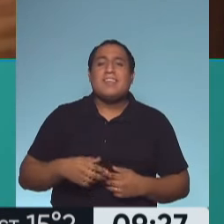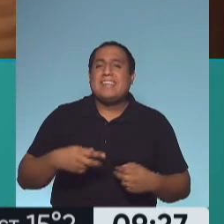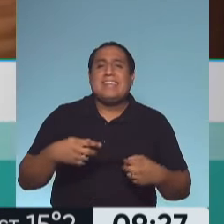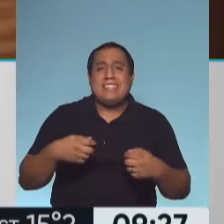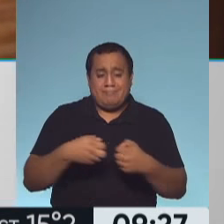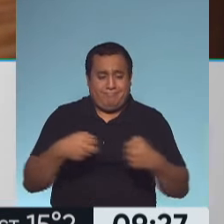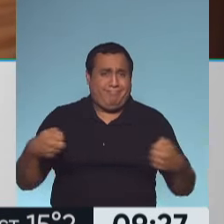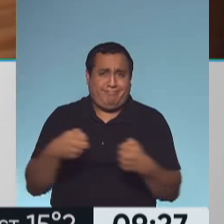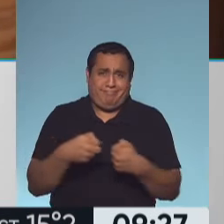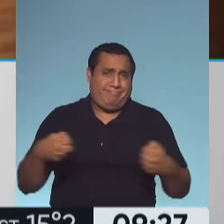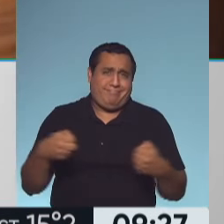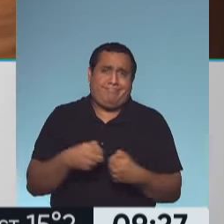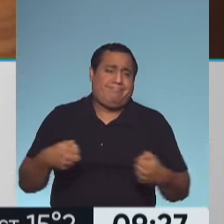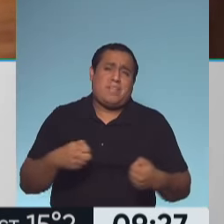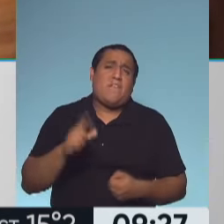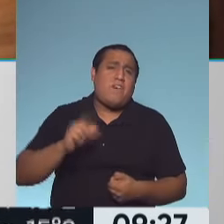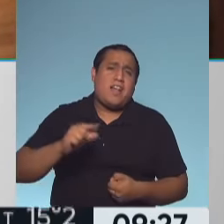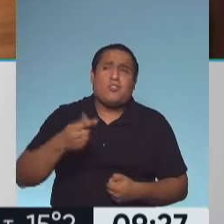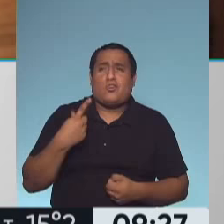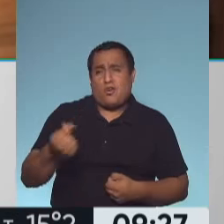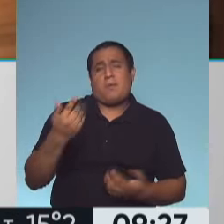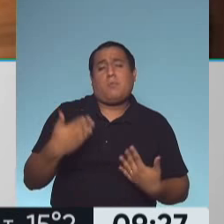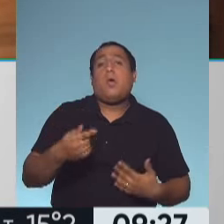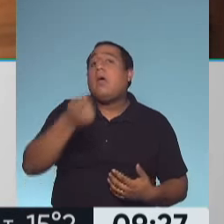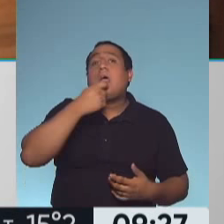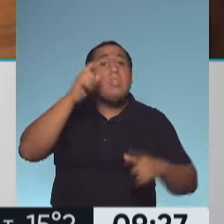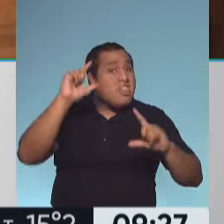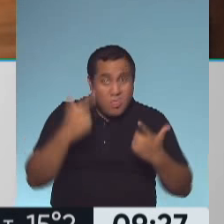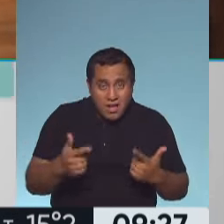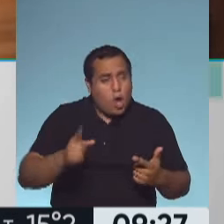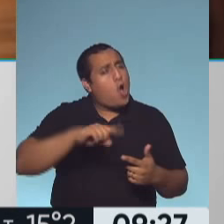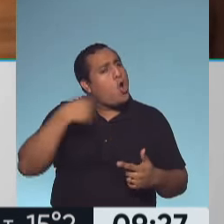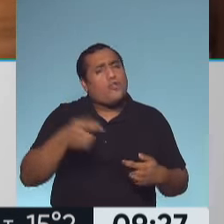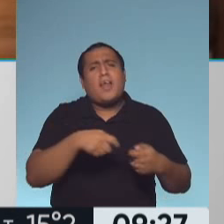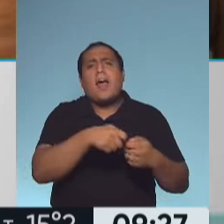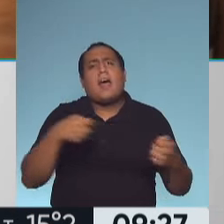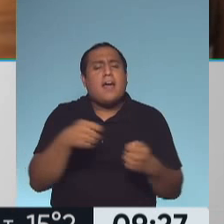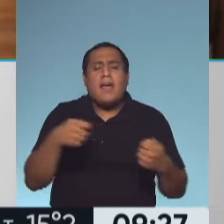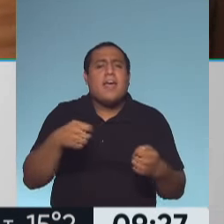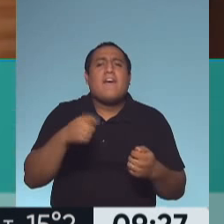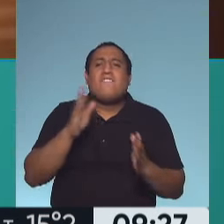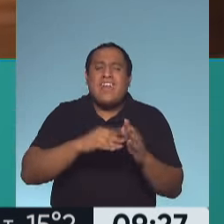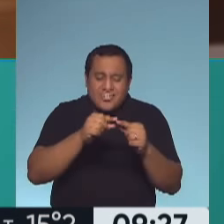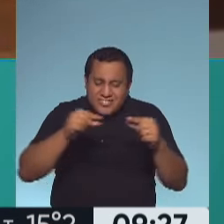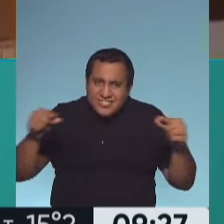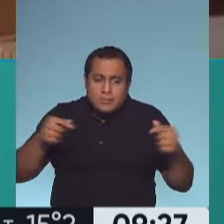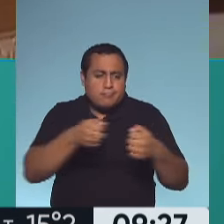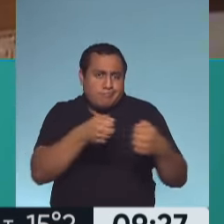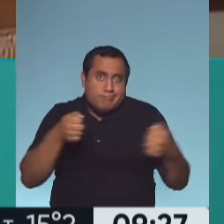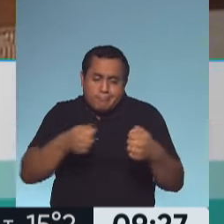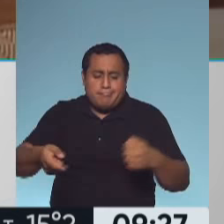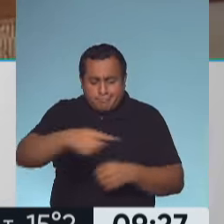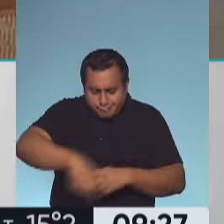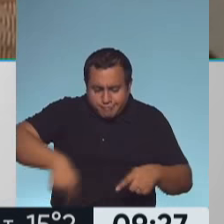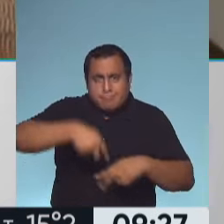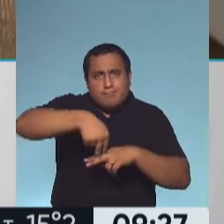económicas que no vale la pena no comprarlas para hacer. Sí, si no tenés la bandita, agarrás un elástico, una cosa de goma, o sea, que la rebuscás y la podés hacer. La verdad es